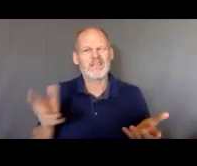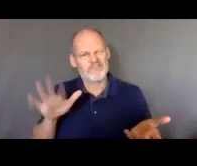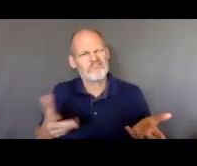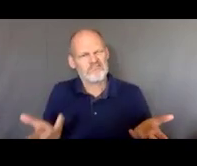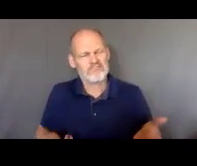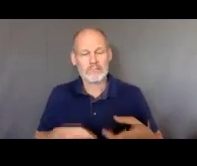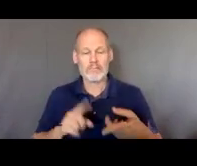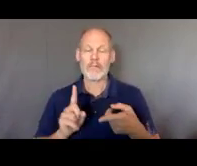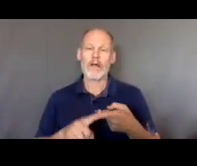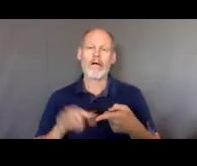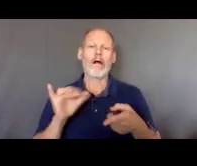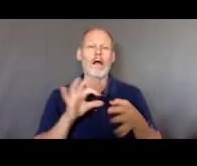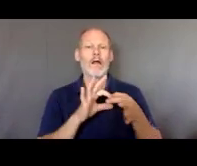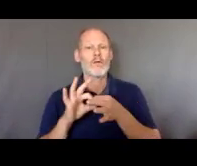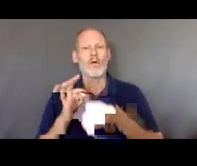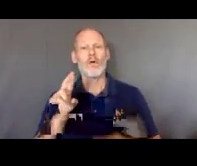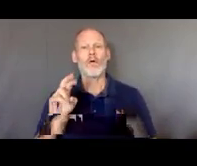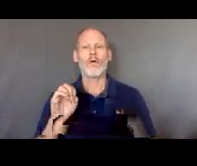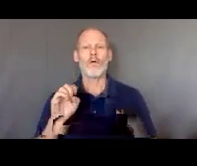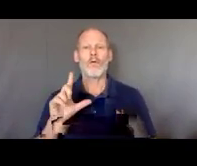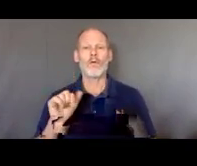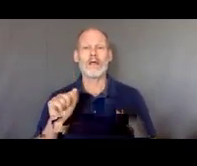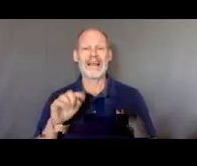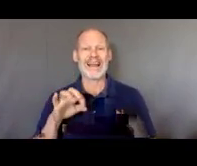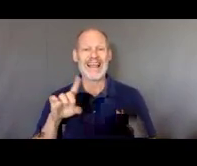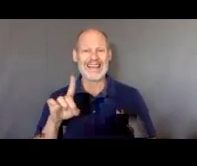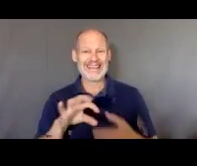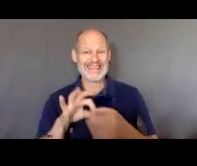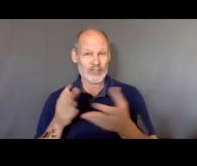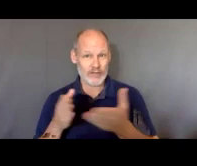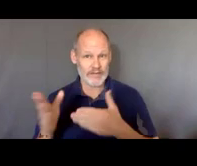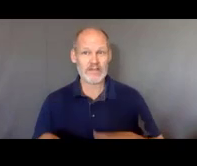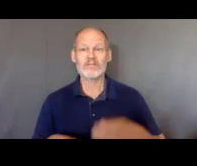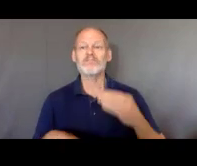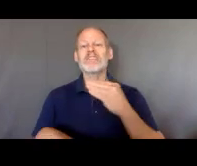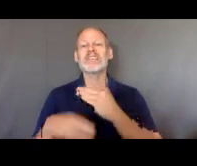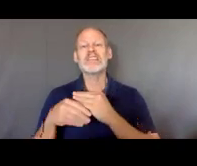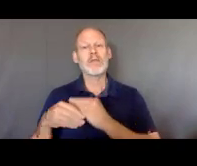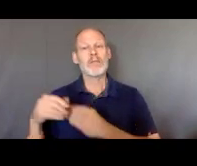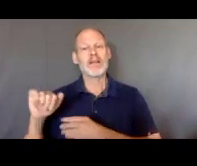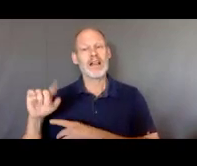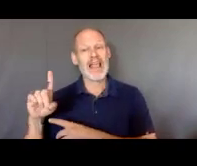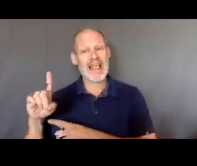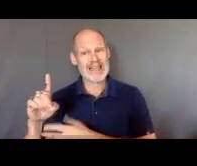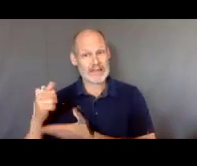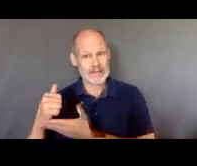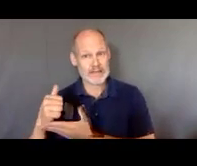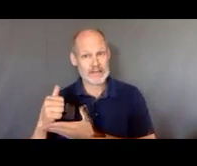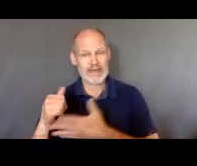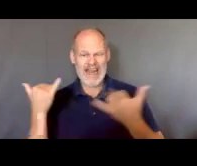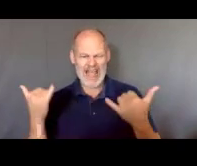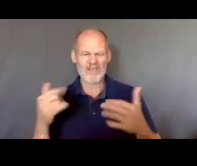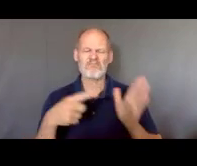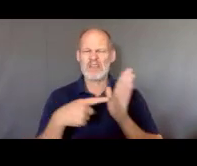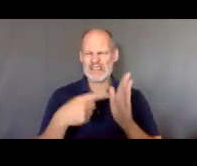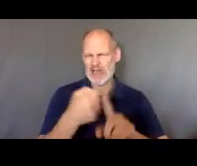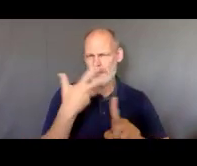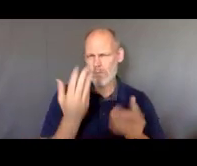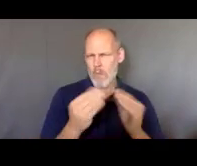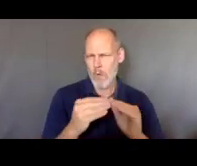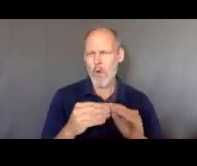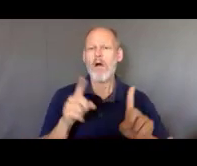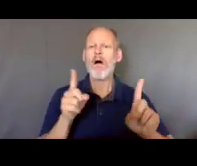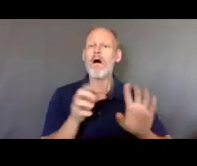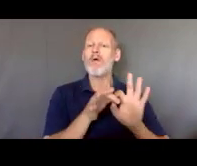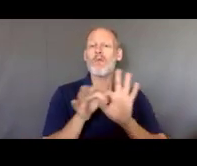relacionados, ayuda suplementaria, modificación de programas. Entonces, por ejemplo, estos servicios, por ejemplo, podrían